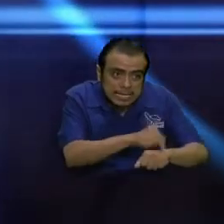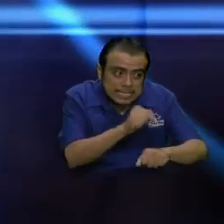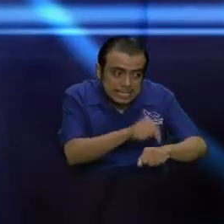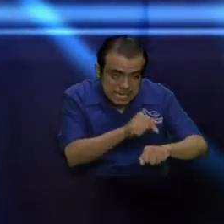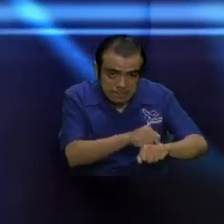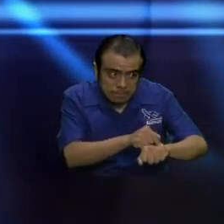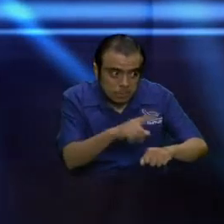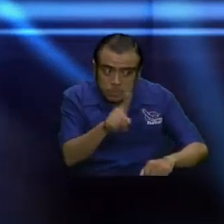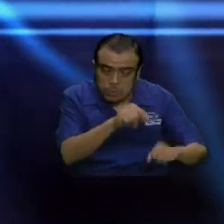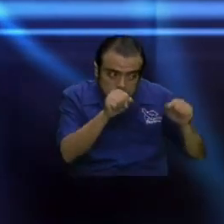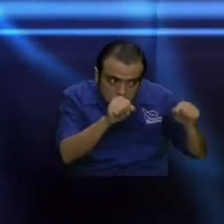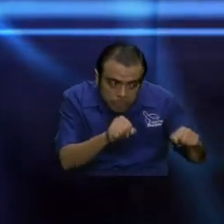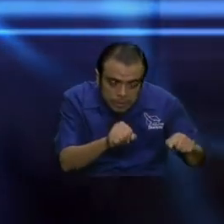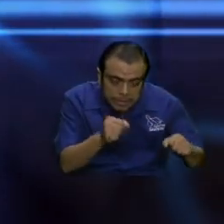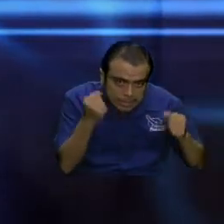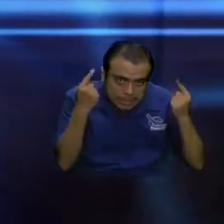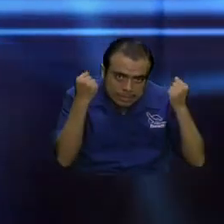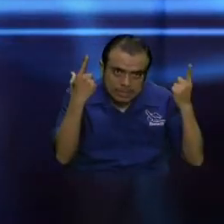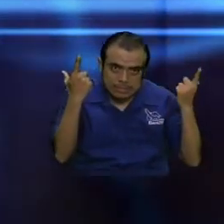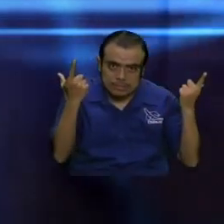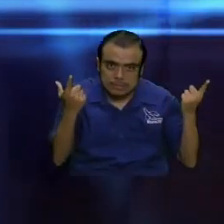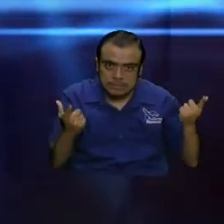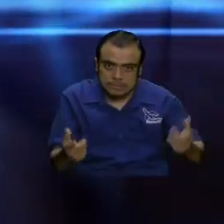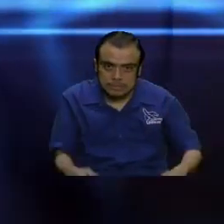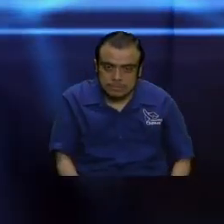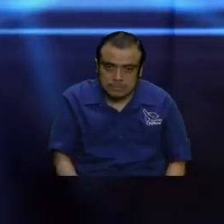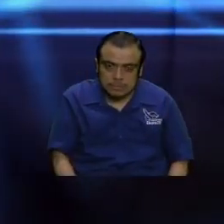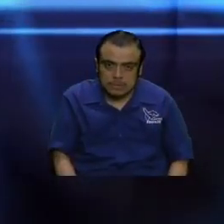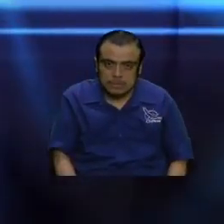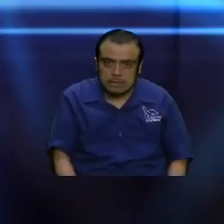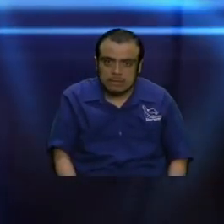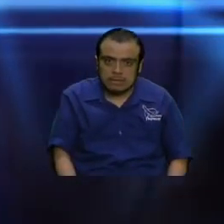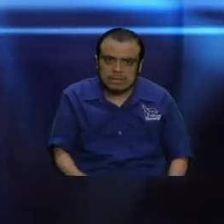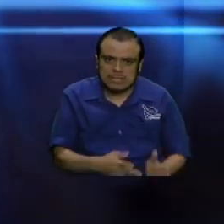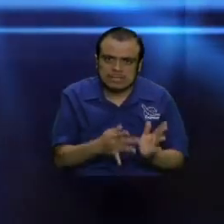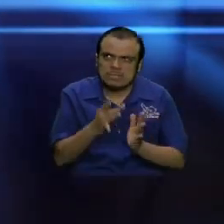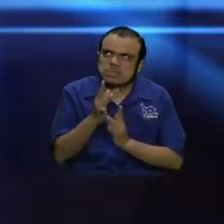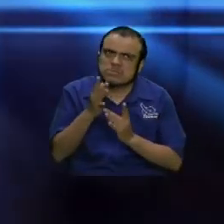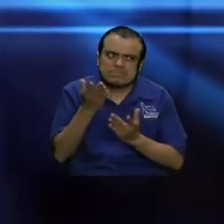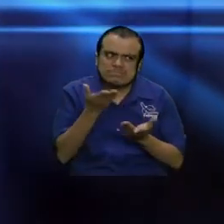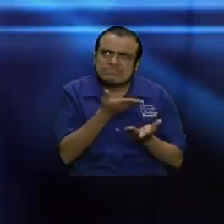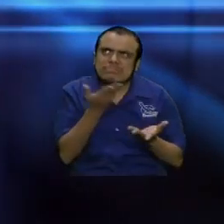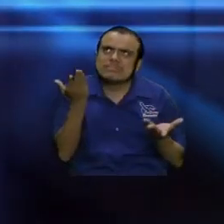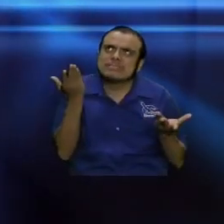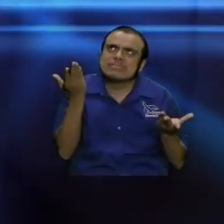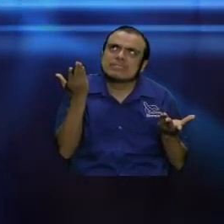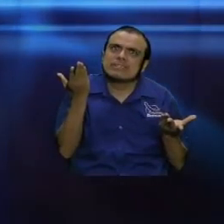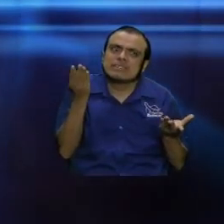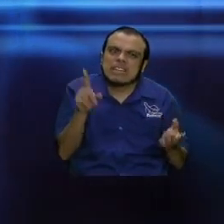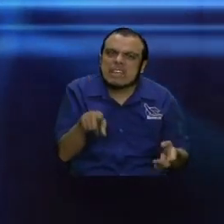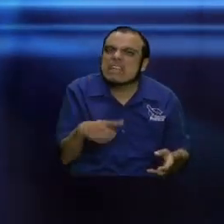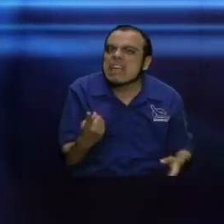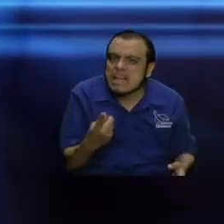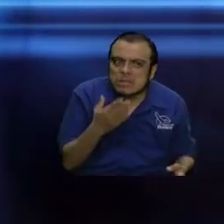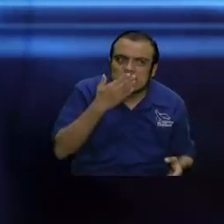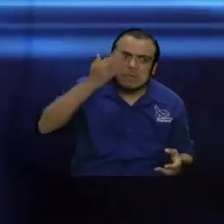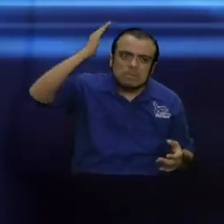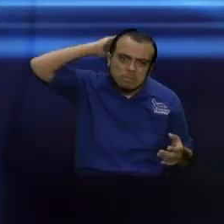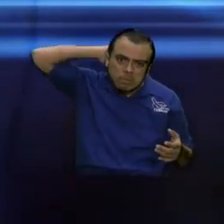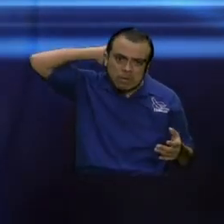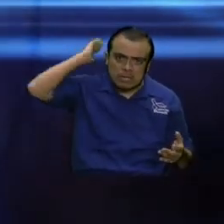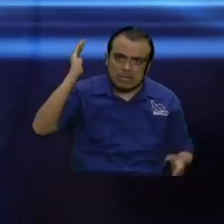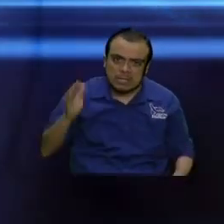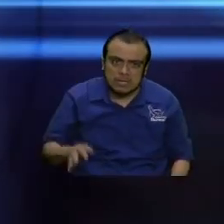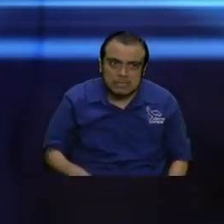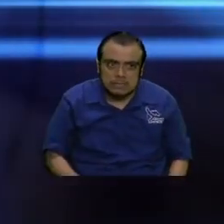Entonces aquí tenemos que parar y decirle Señor francamente explícame qué fue lo que dijiste aquí ¿Quién es un hipócrita? El